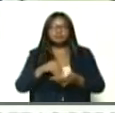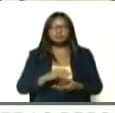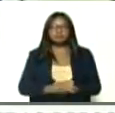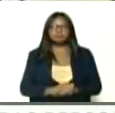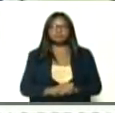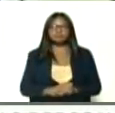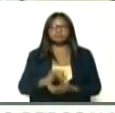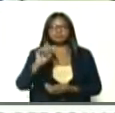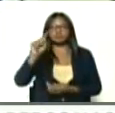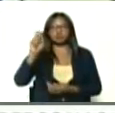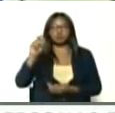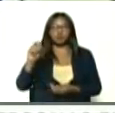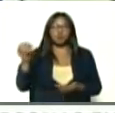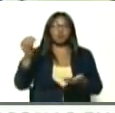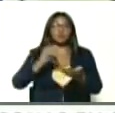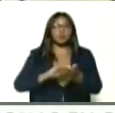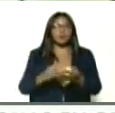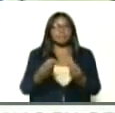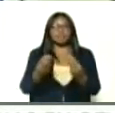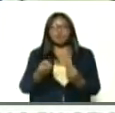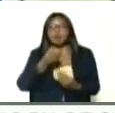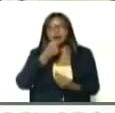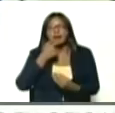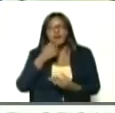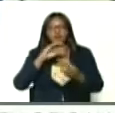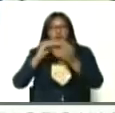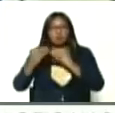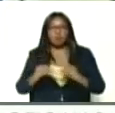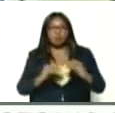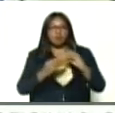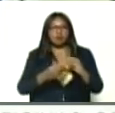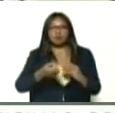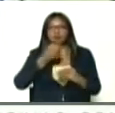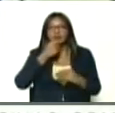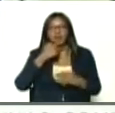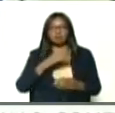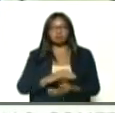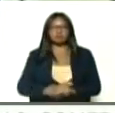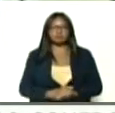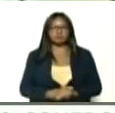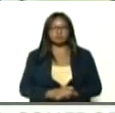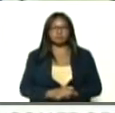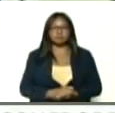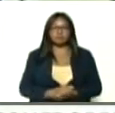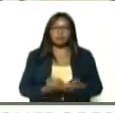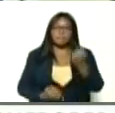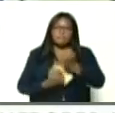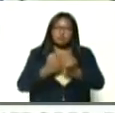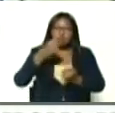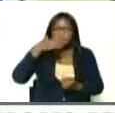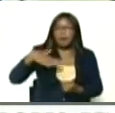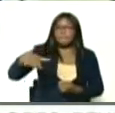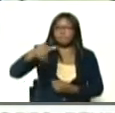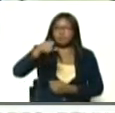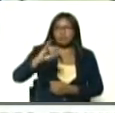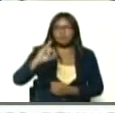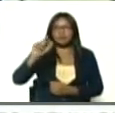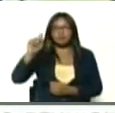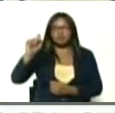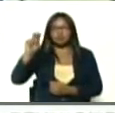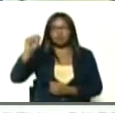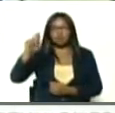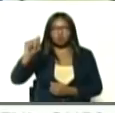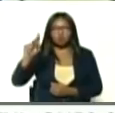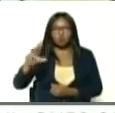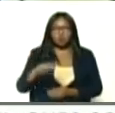Isnotu, otra vez, muy, muy bella, muy, muy funcional, apoyar al pueblo de Isnotu, apoyar a